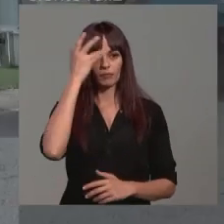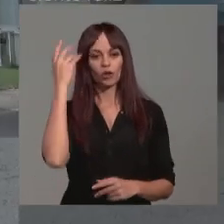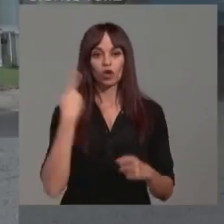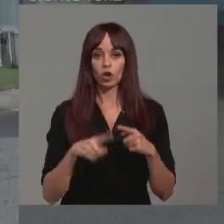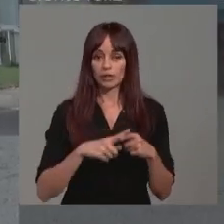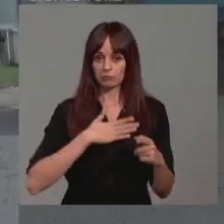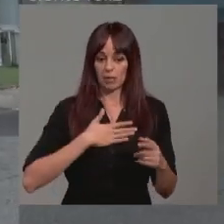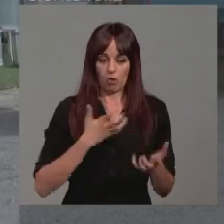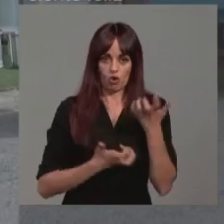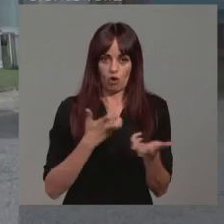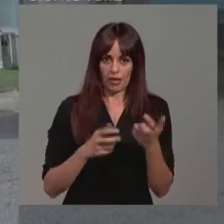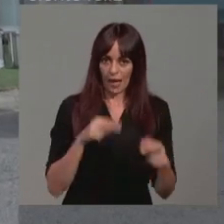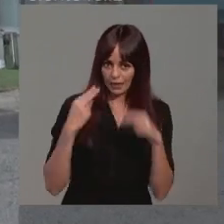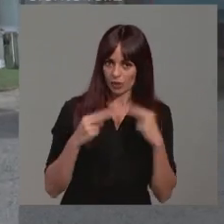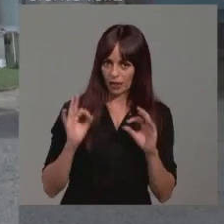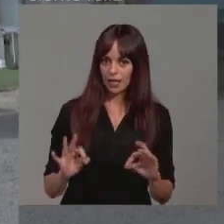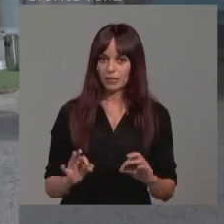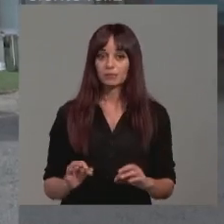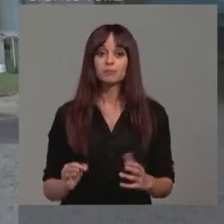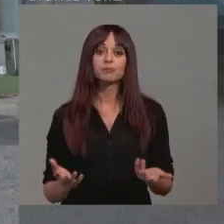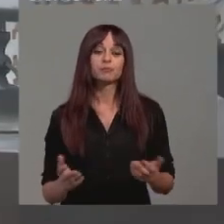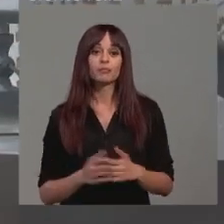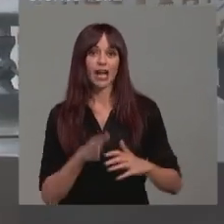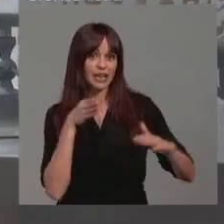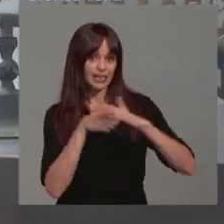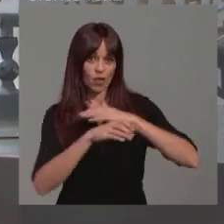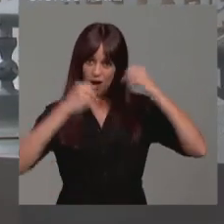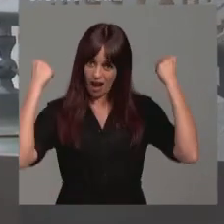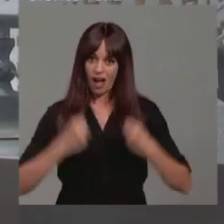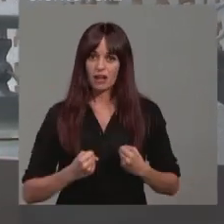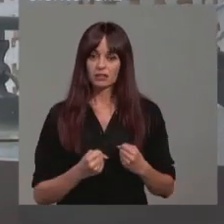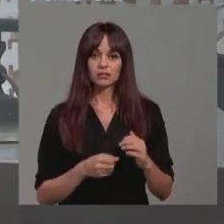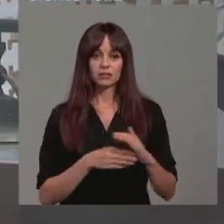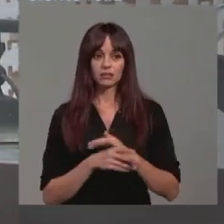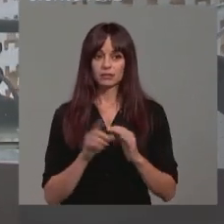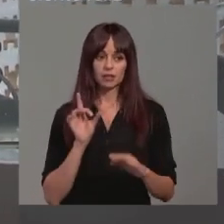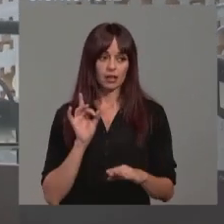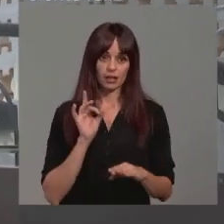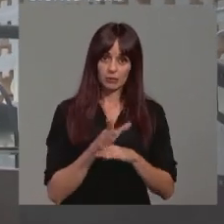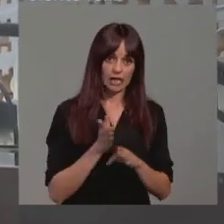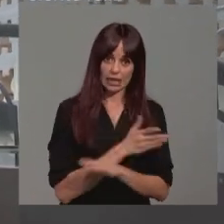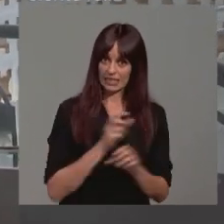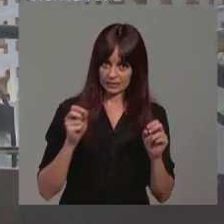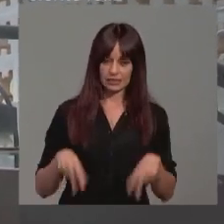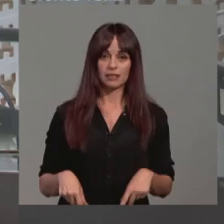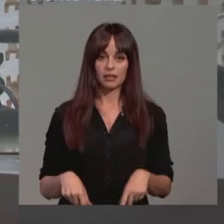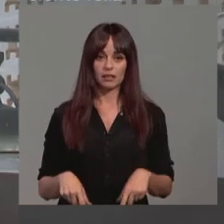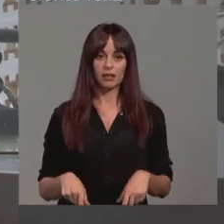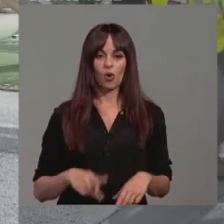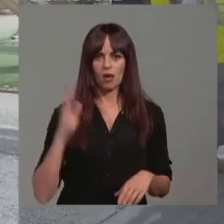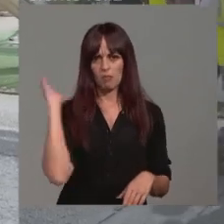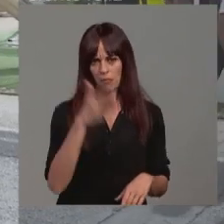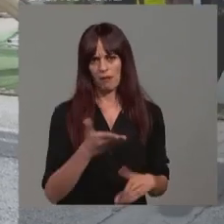enseres propios de la hostelería. Y lo que ha pasado es que han entrado forzosamente sin la notificación pertinente con los daños y